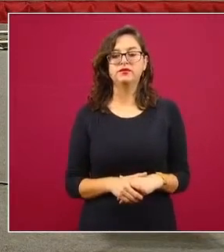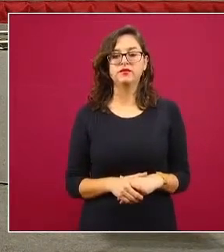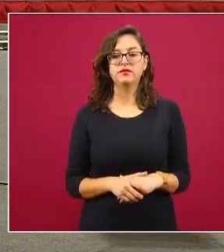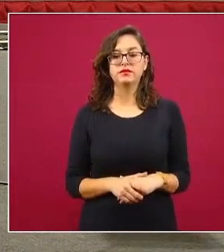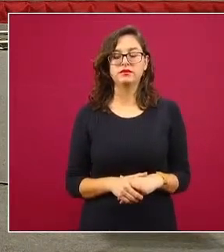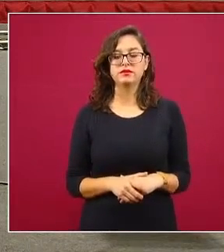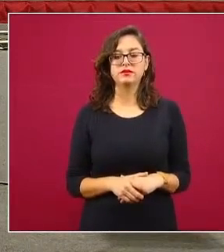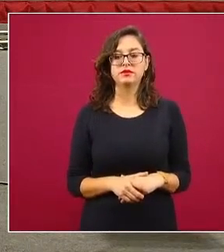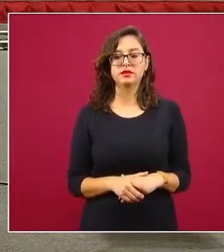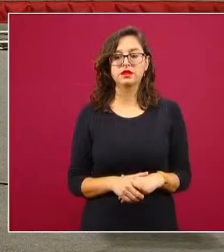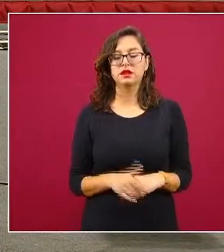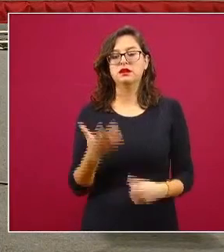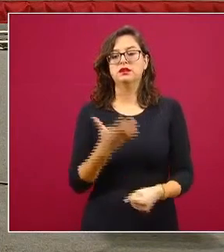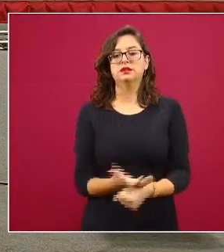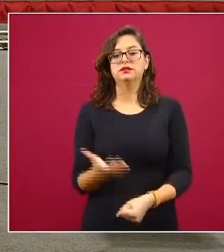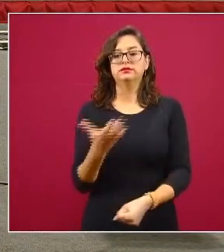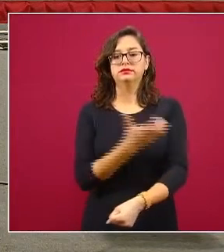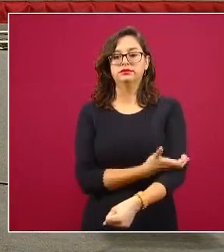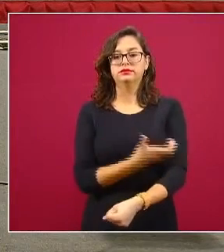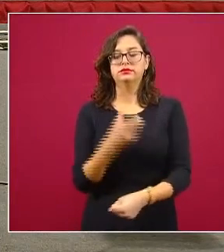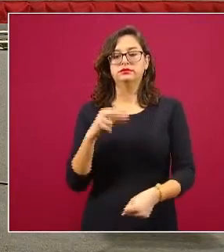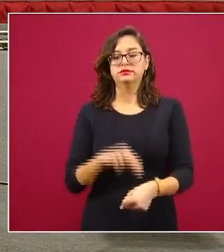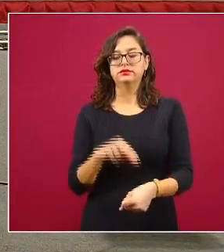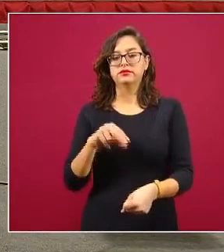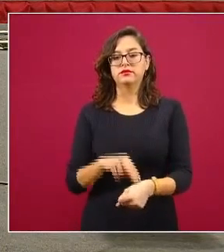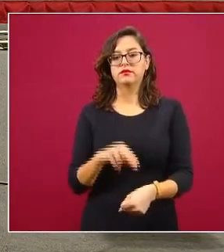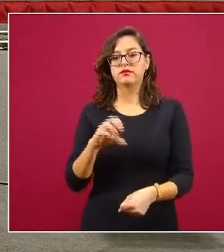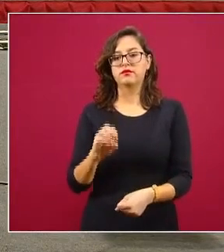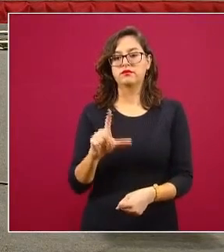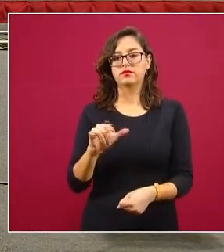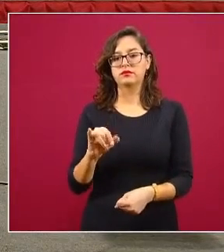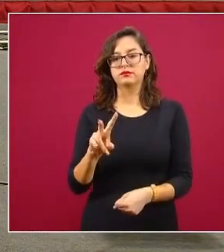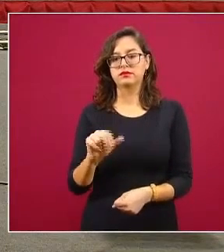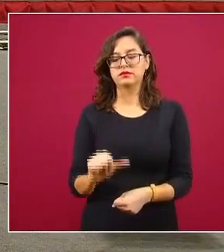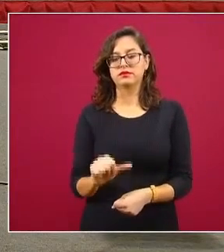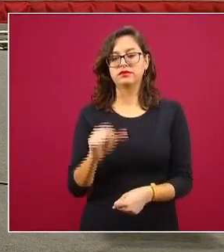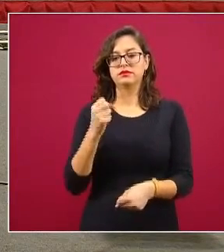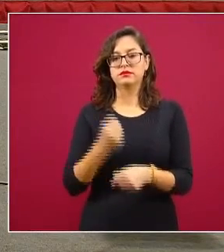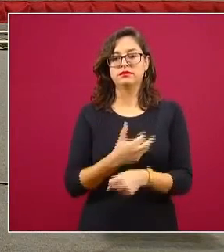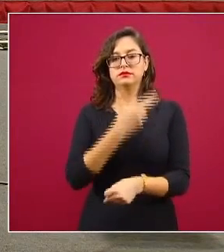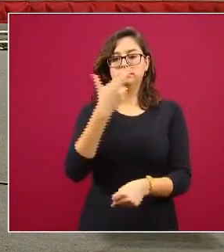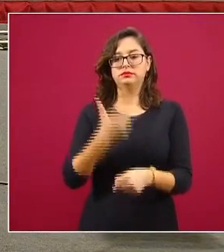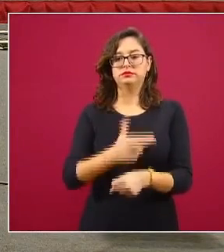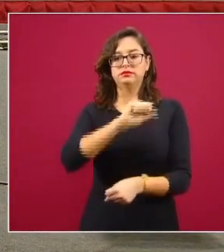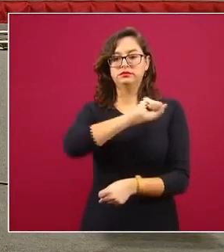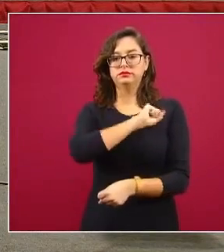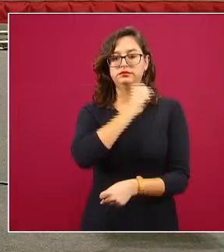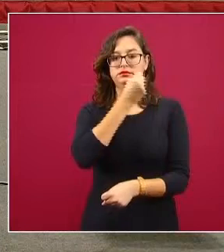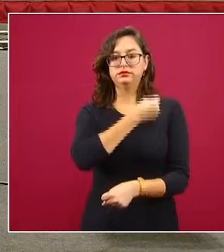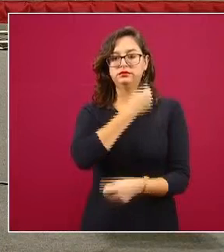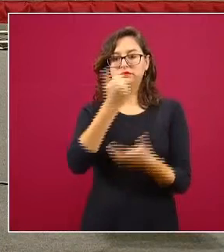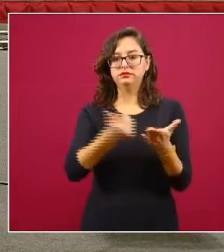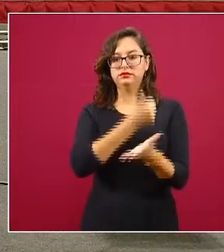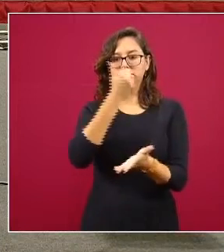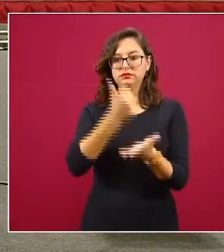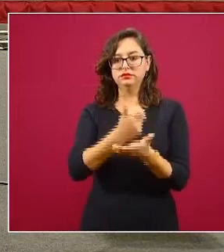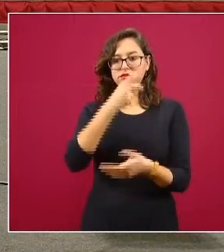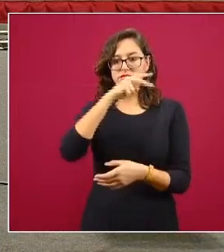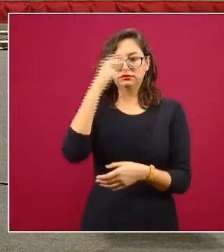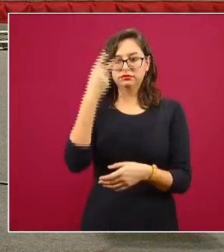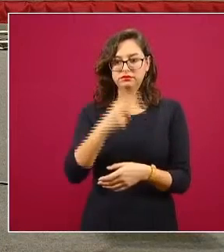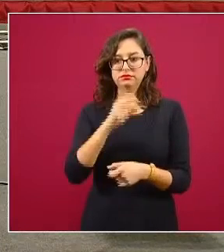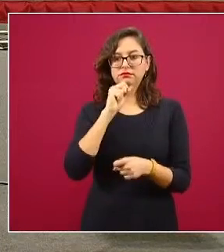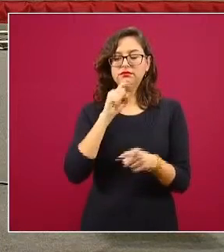acompáñanos, acompaña en primer lugar la doctora Oliva López, Secretaria de Salud de la Ciudad de México.